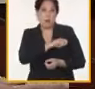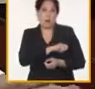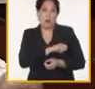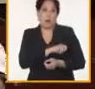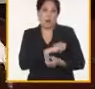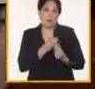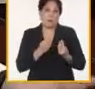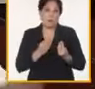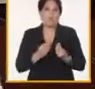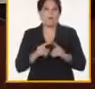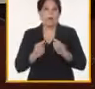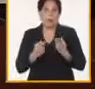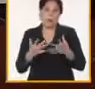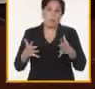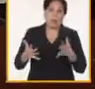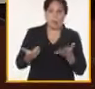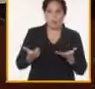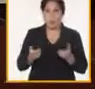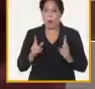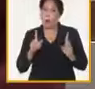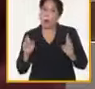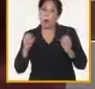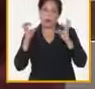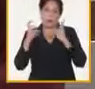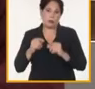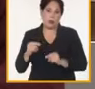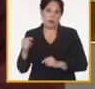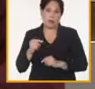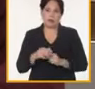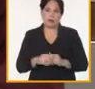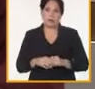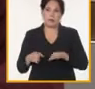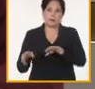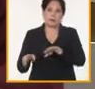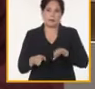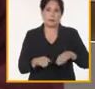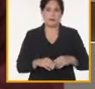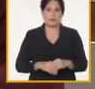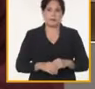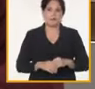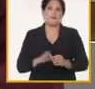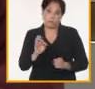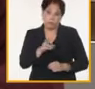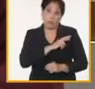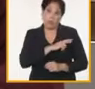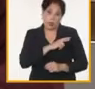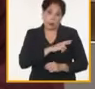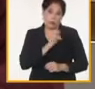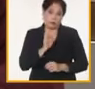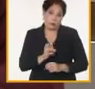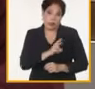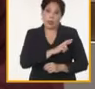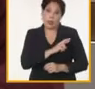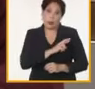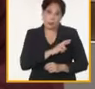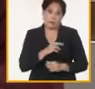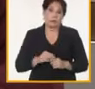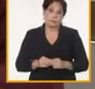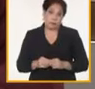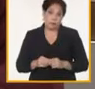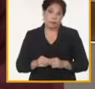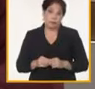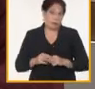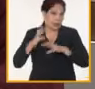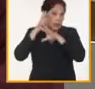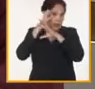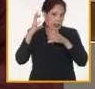porque tengamos temor o puede ser sencillamente por los resultados. Gracias Yuri así es eso pasa por la ciencia también